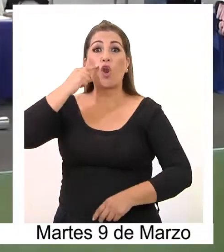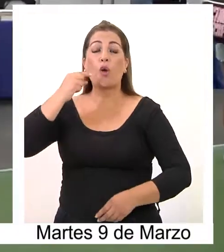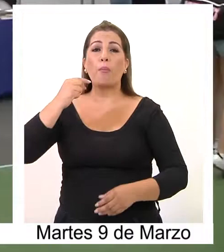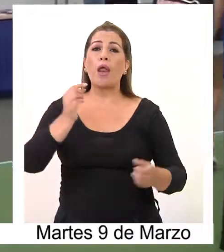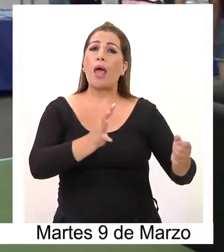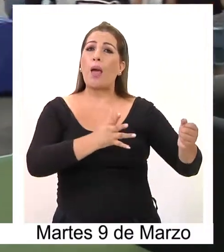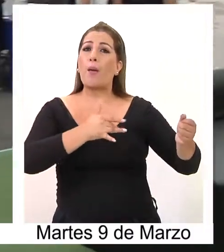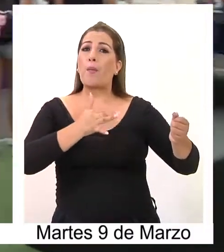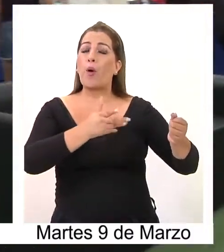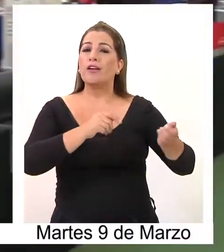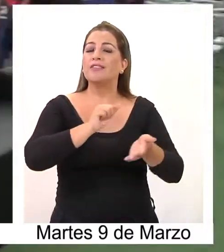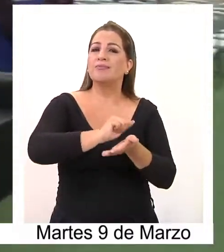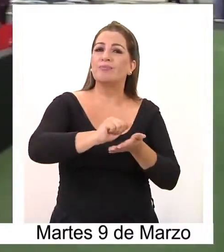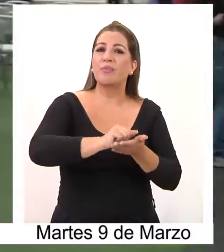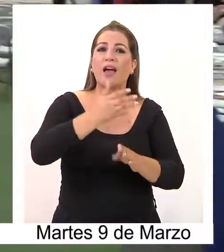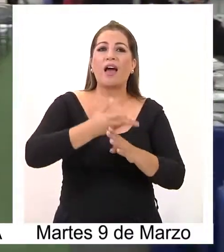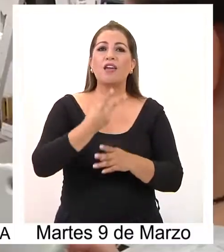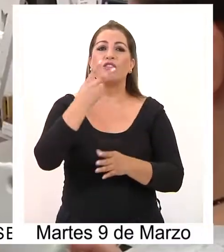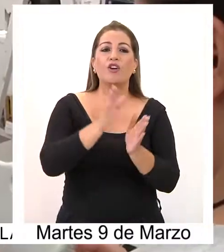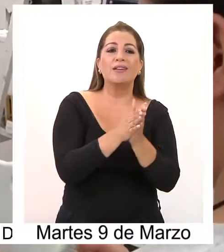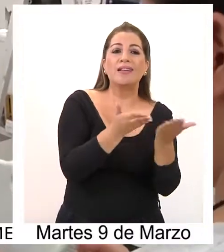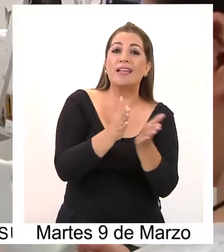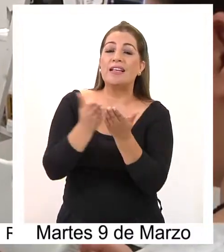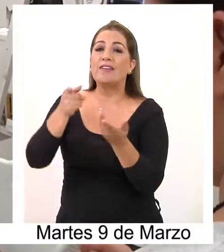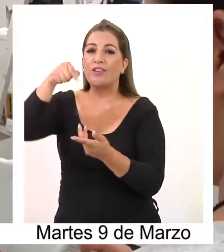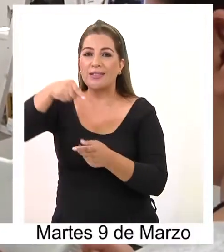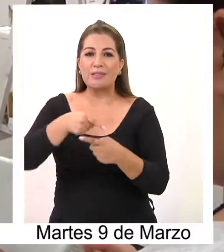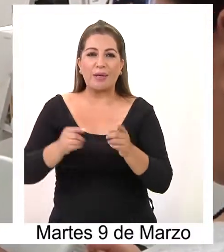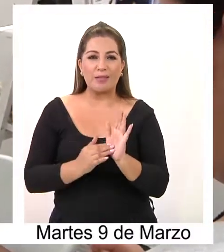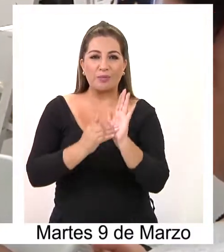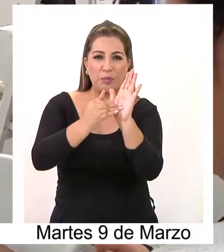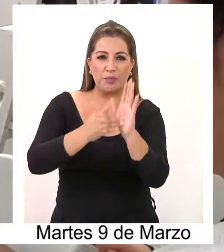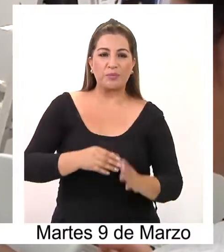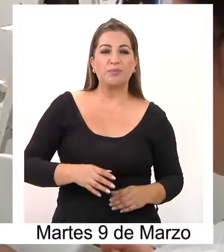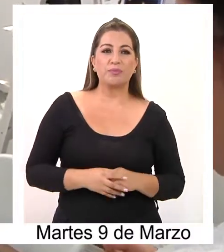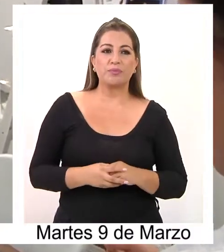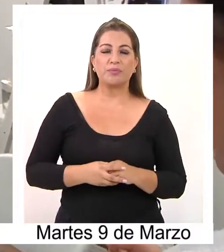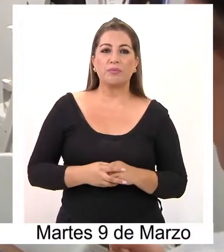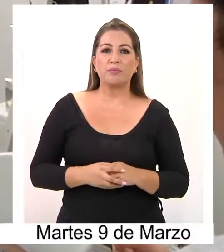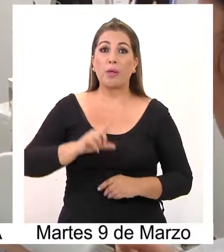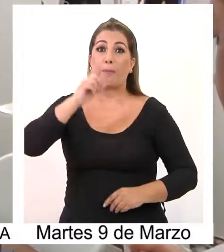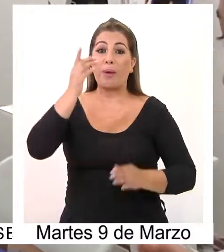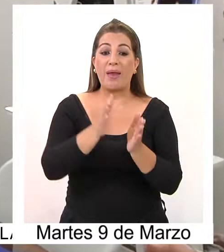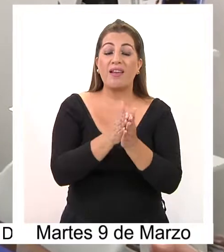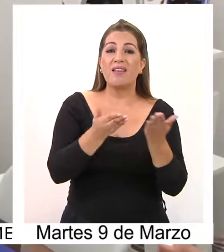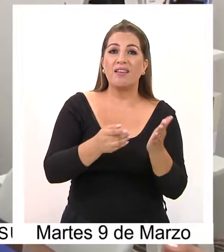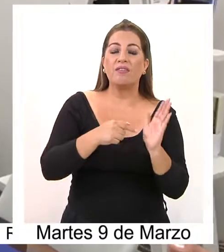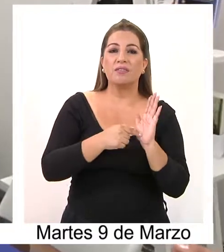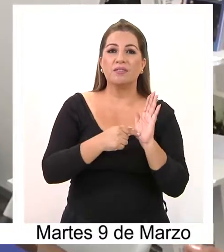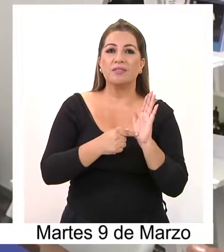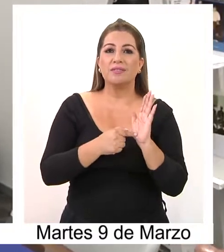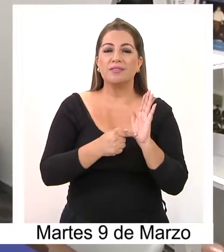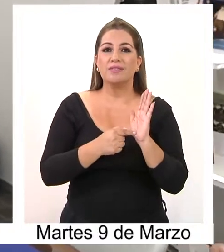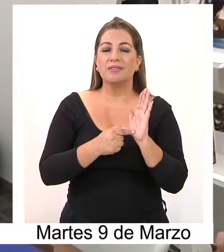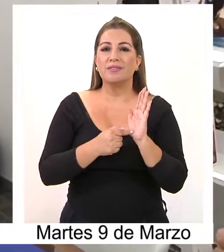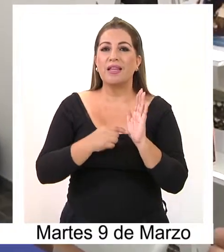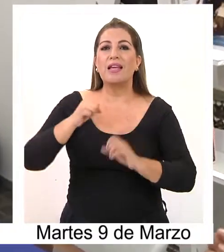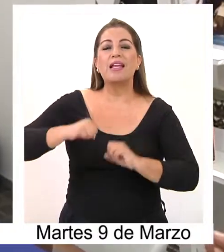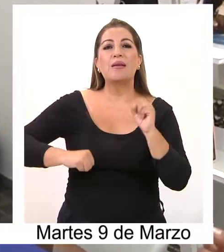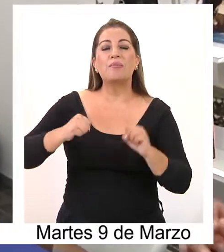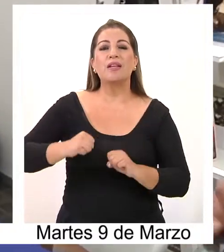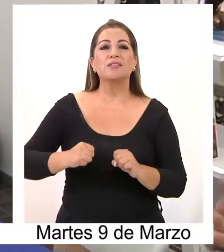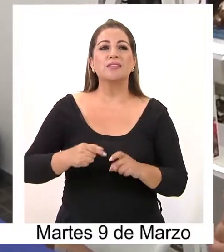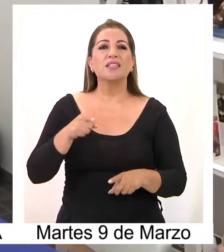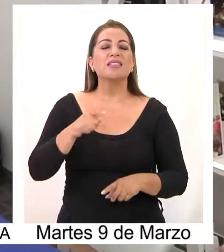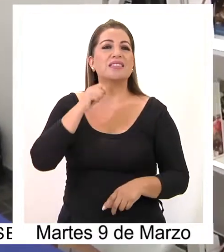publicaciones que durante esta semana se darán a conocer. Un primer libro bajo el alero de esta editorial se trata de una antología